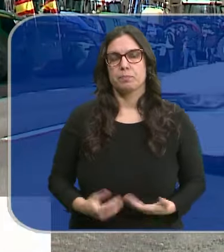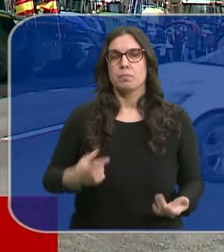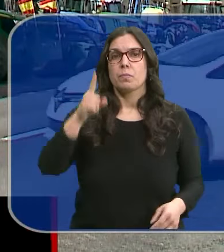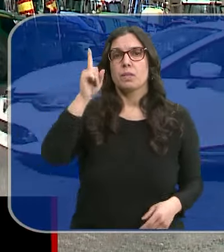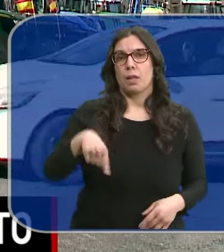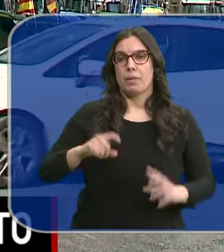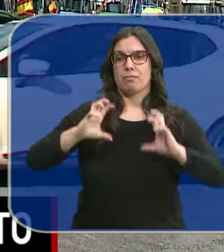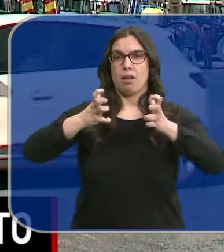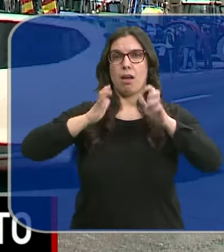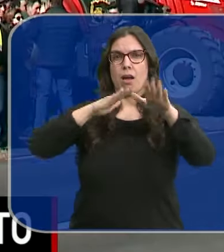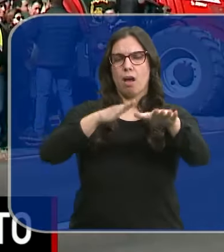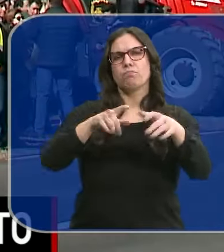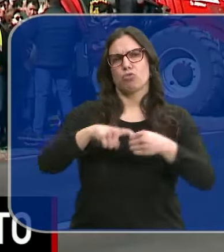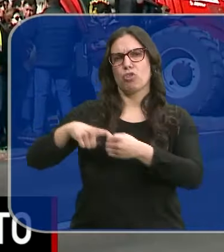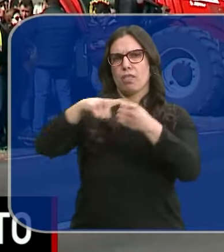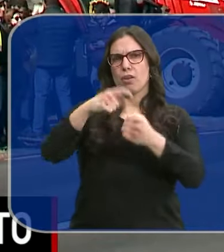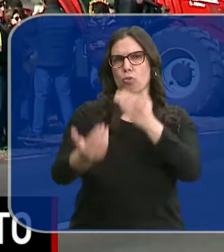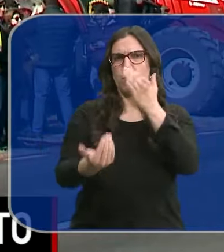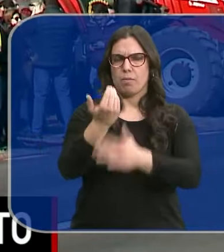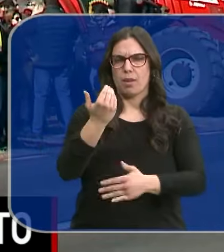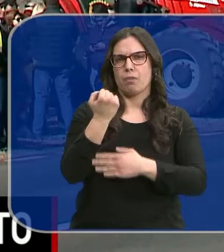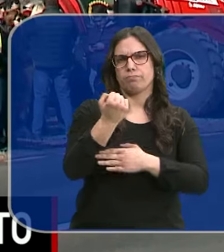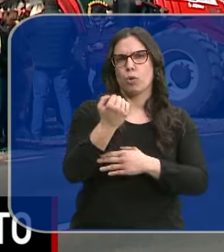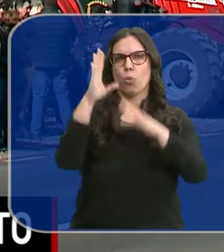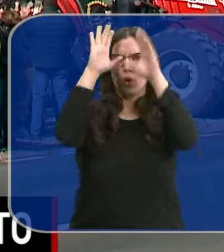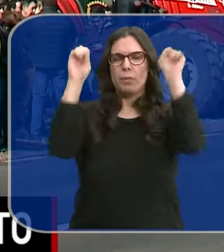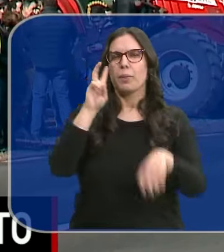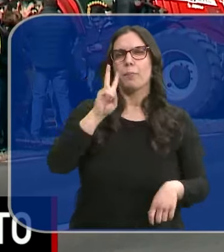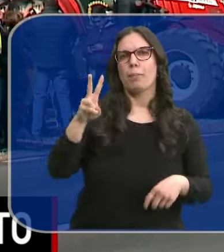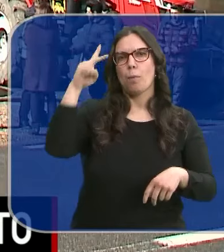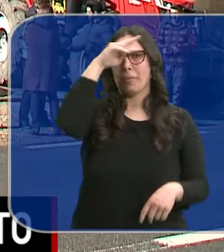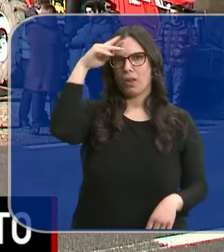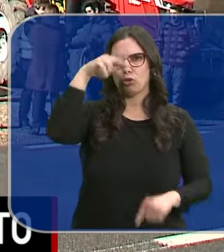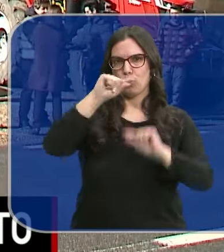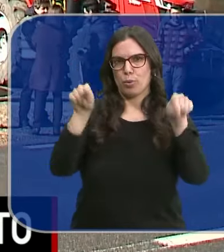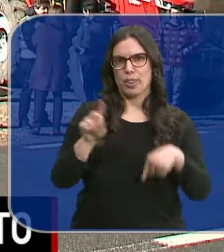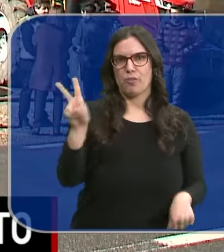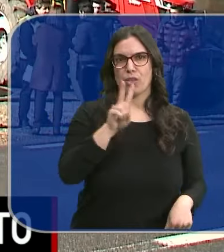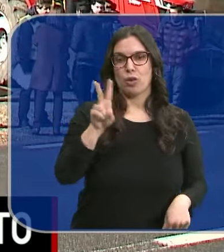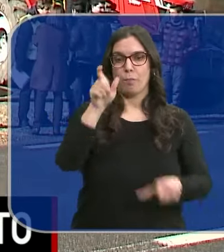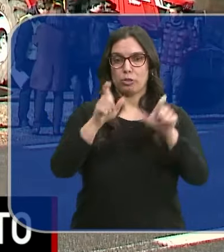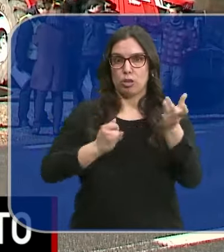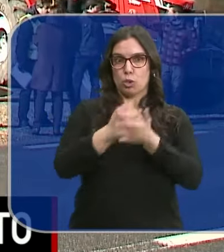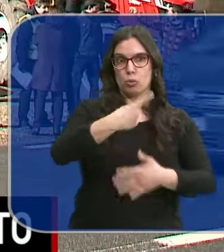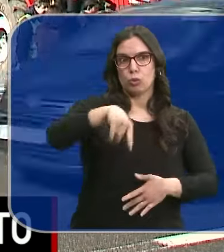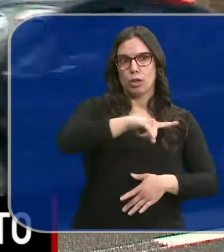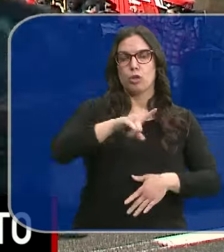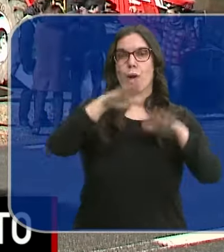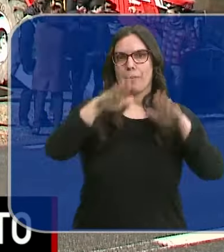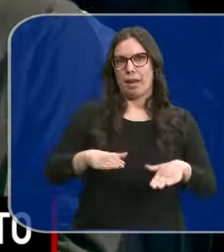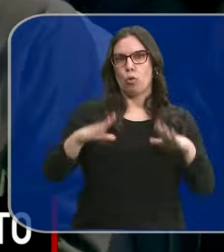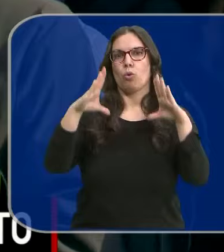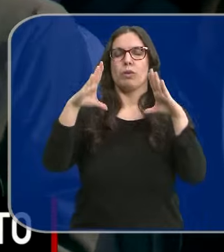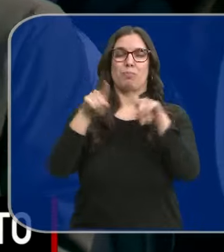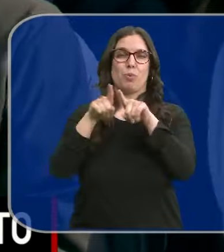También las tractoradas se han solidarizado esta mañana con la Guardia Civil. Estaremos en Medina de Río Seco, en Valladolid. Los agricultores han hecho parada en el